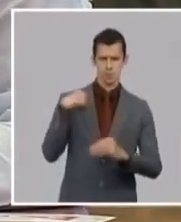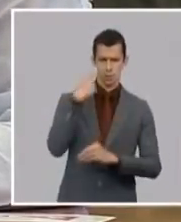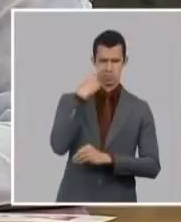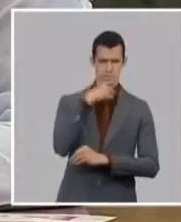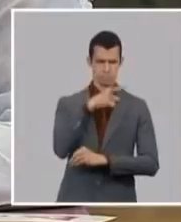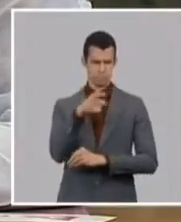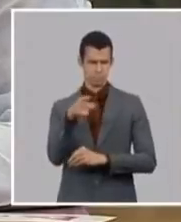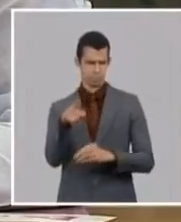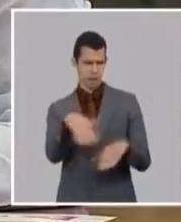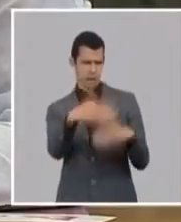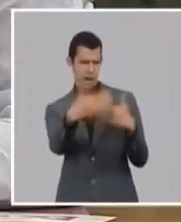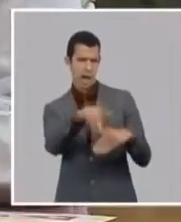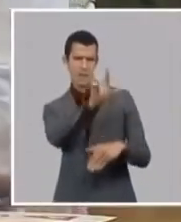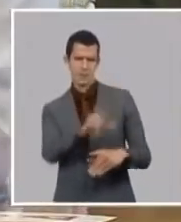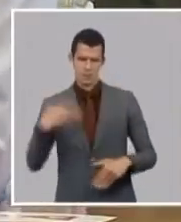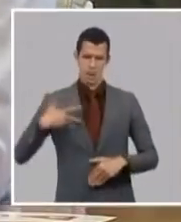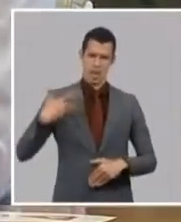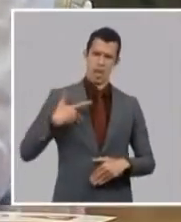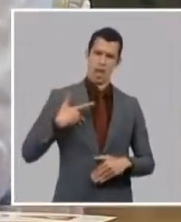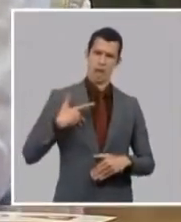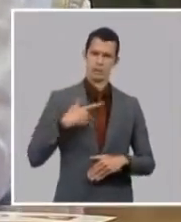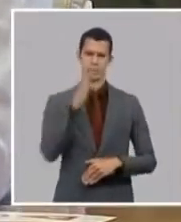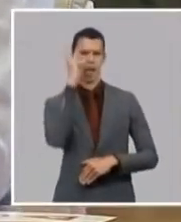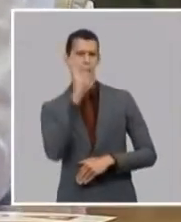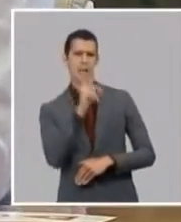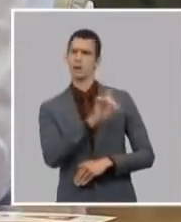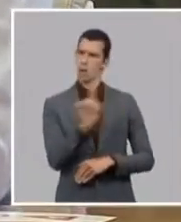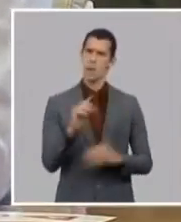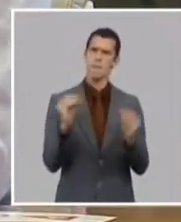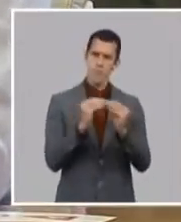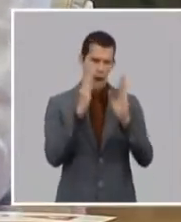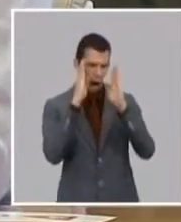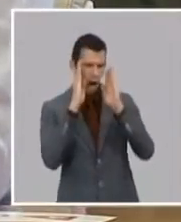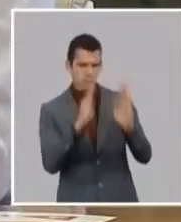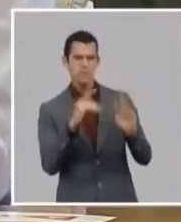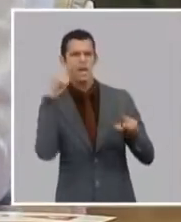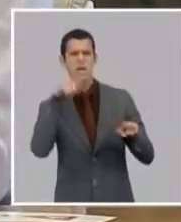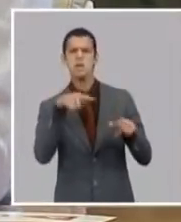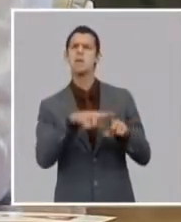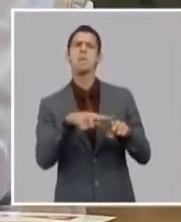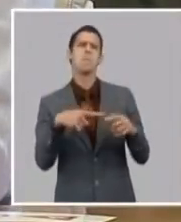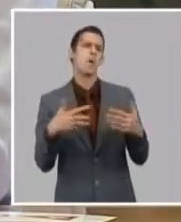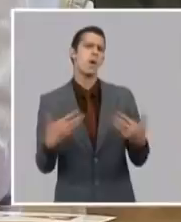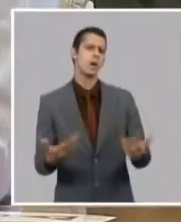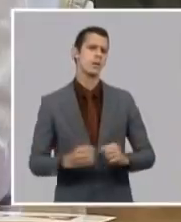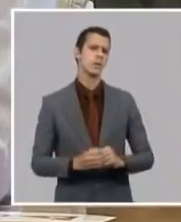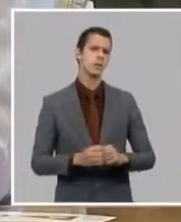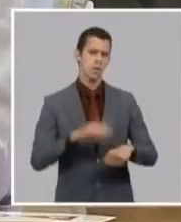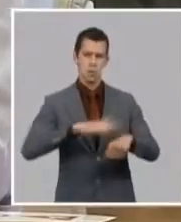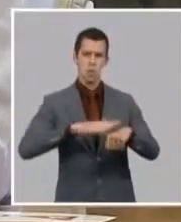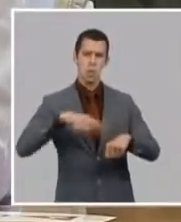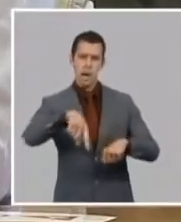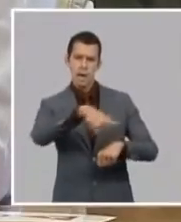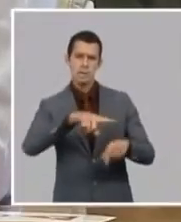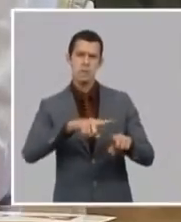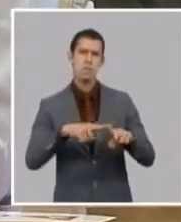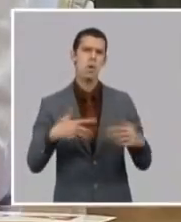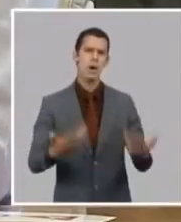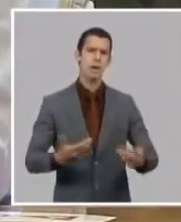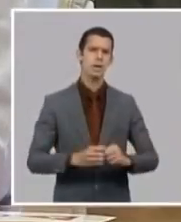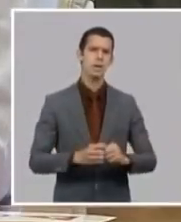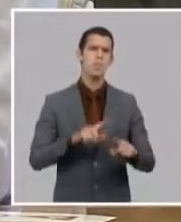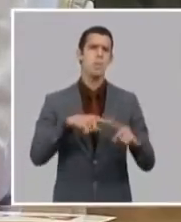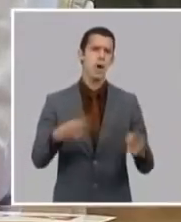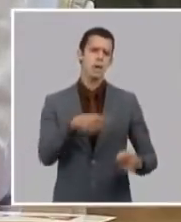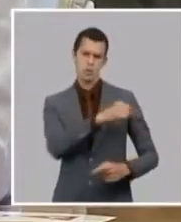de nuestros problemas para poder actuar para poder superar para evitar que se repitan